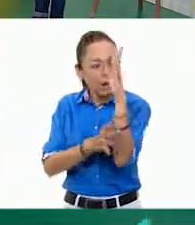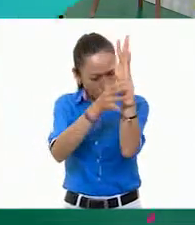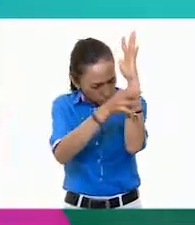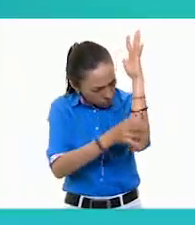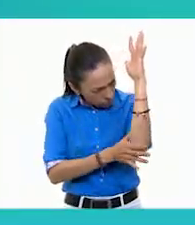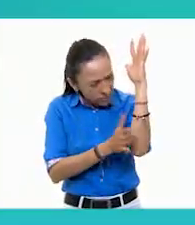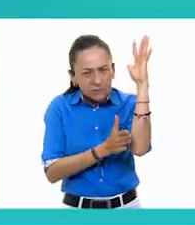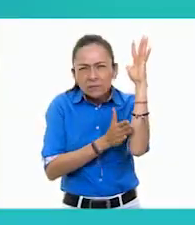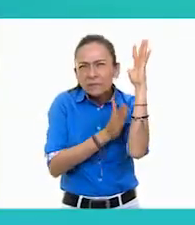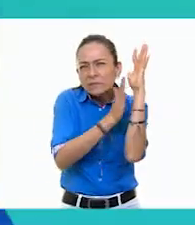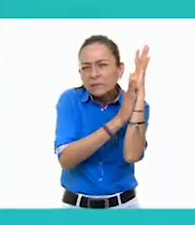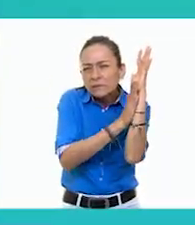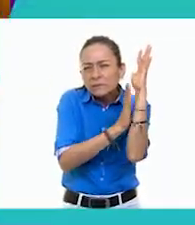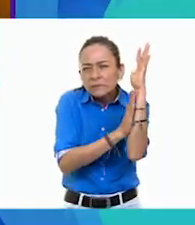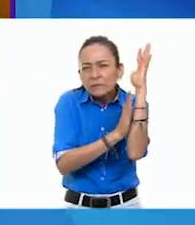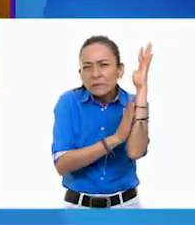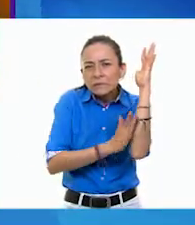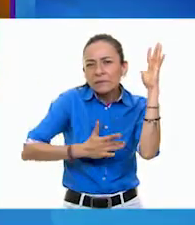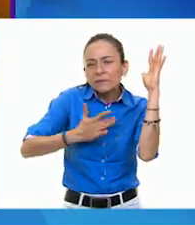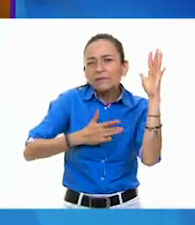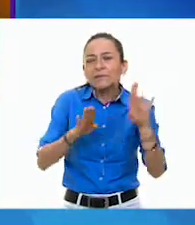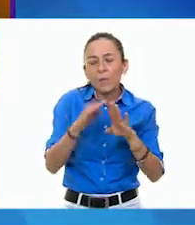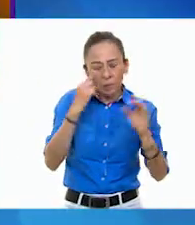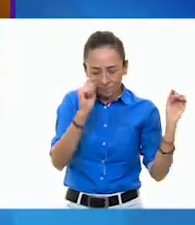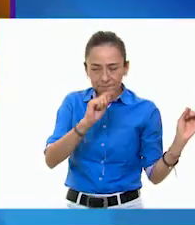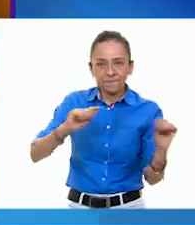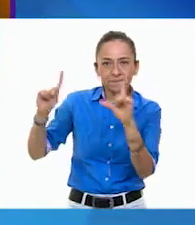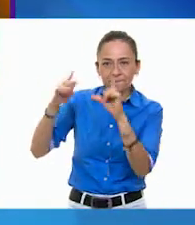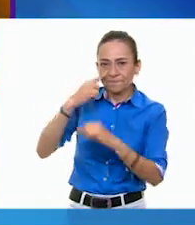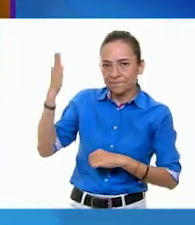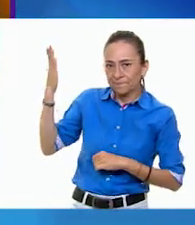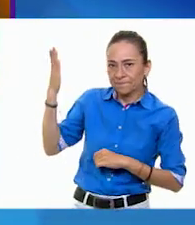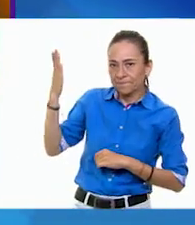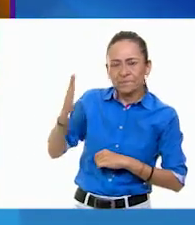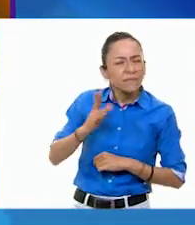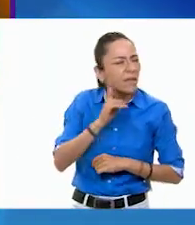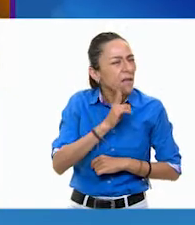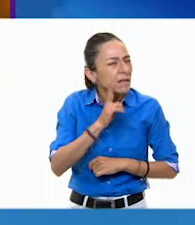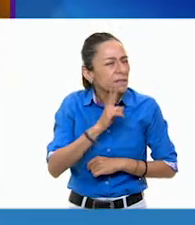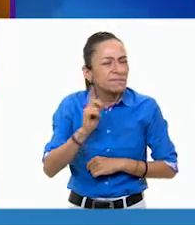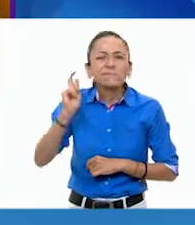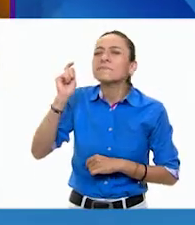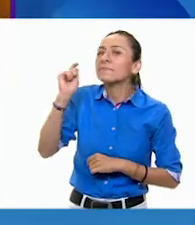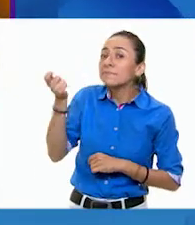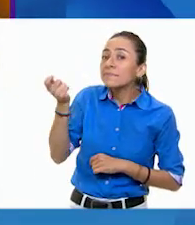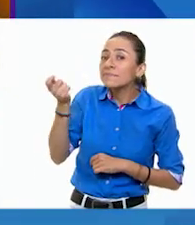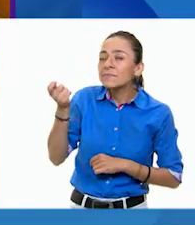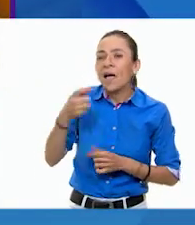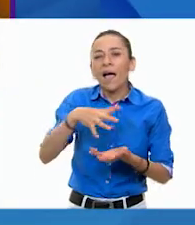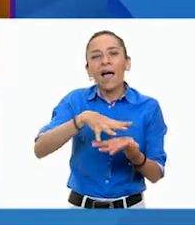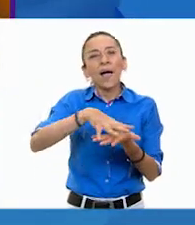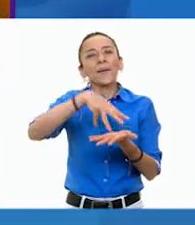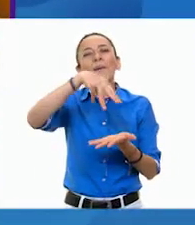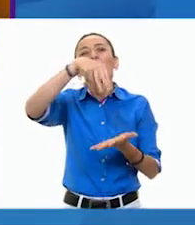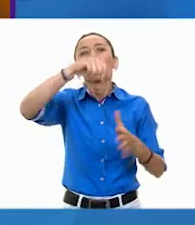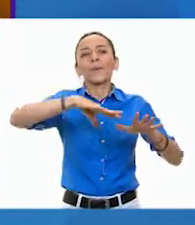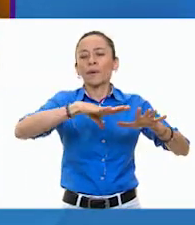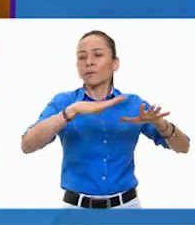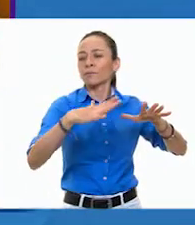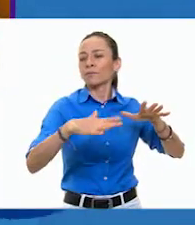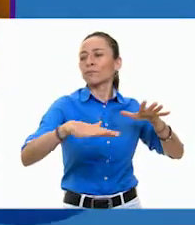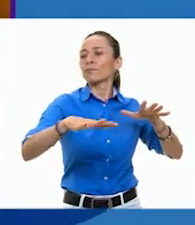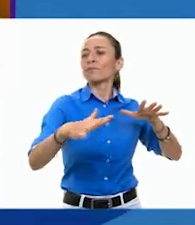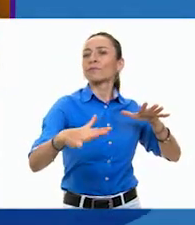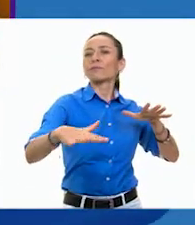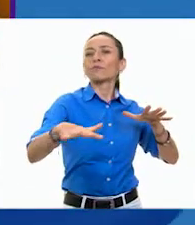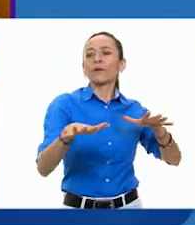A ver, vamos a verla, Oscar. Y tú me dices, ¿qué es esto? En la arena, las dunas. Las dunas,